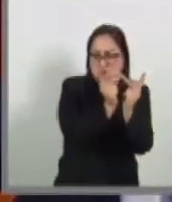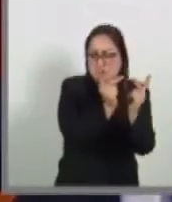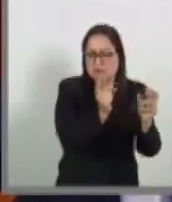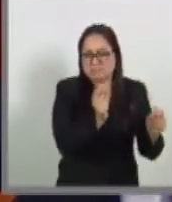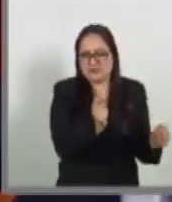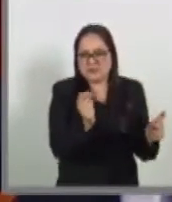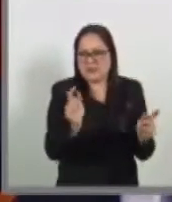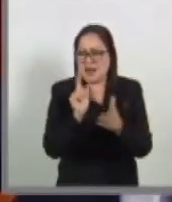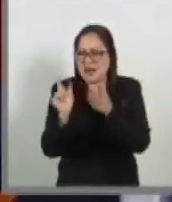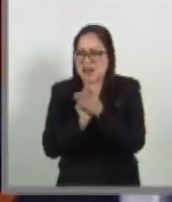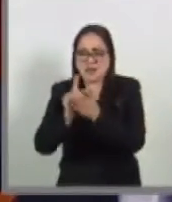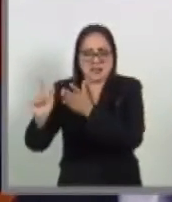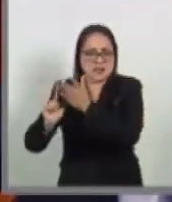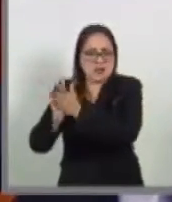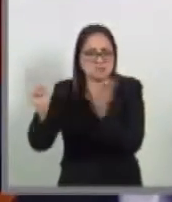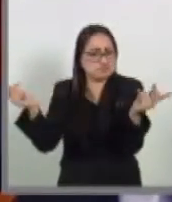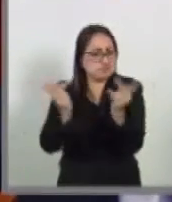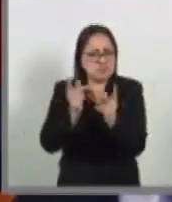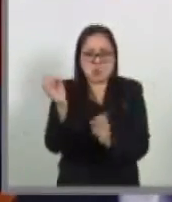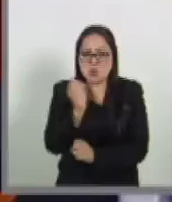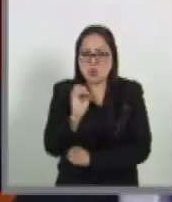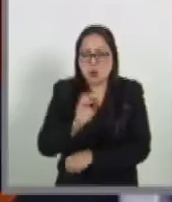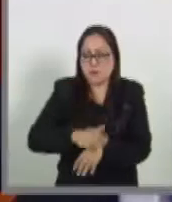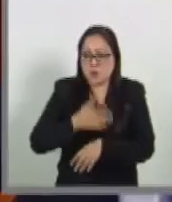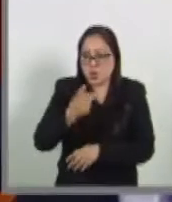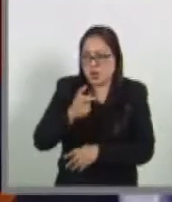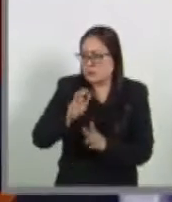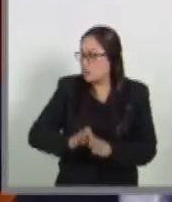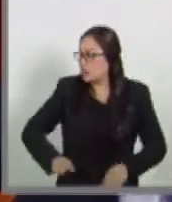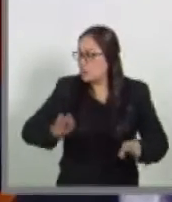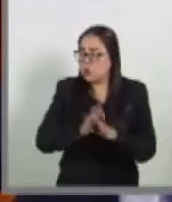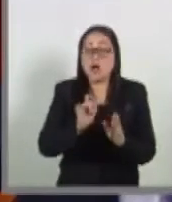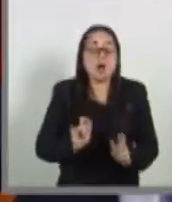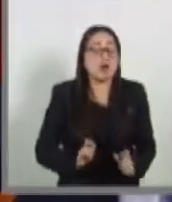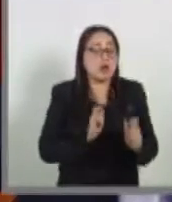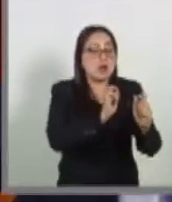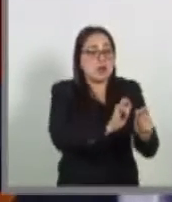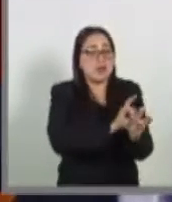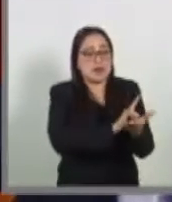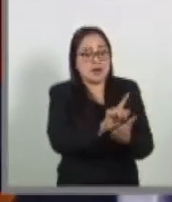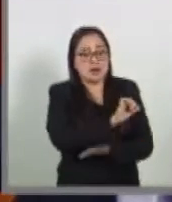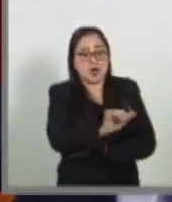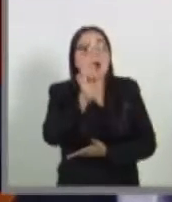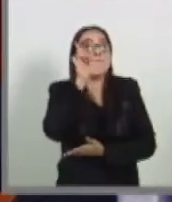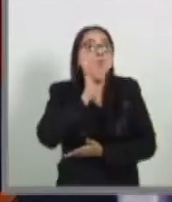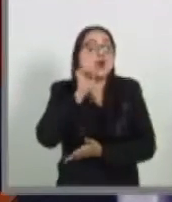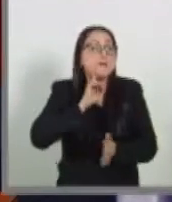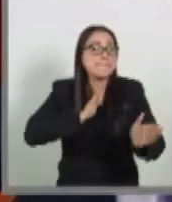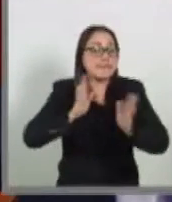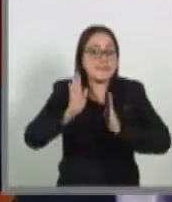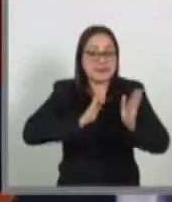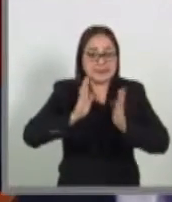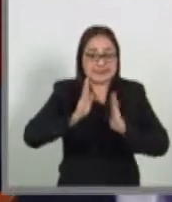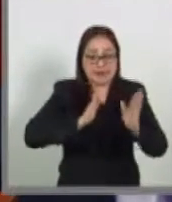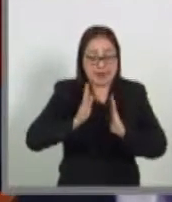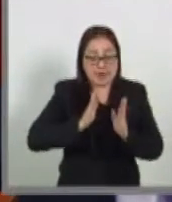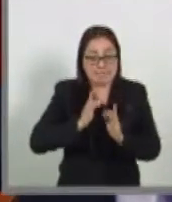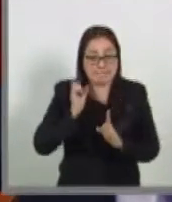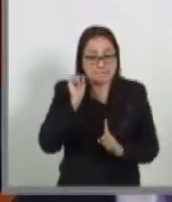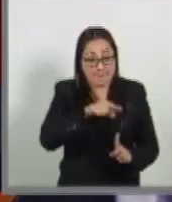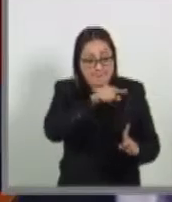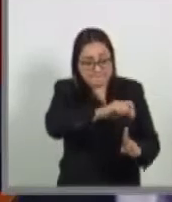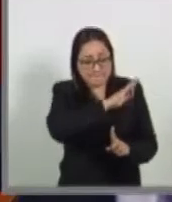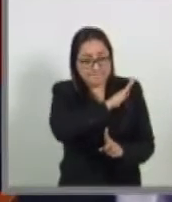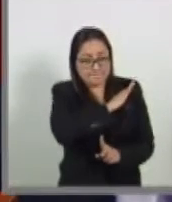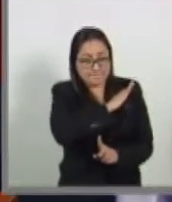Por eso creemos que es importante también otorgar este derecho al personal femenino militar para que también goce de